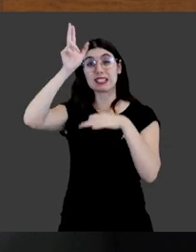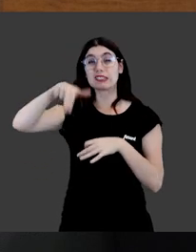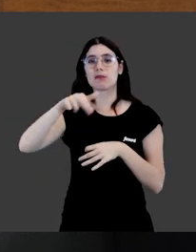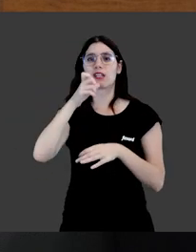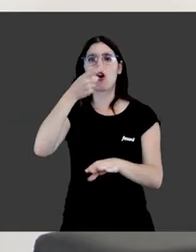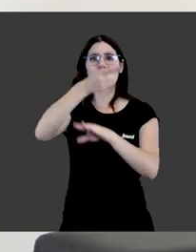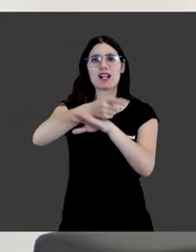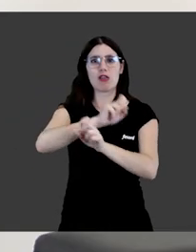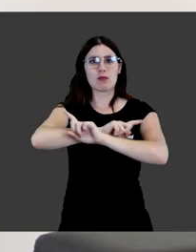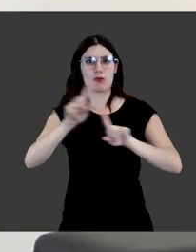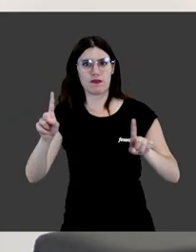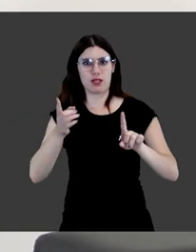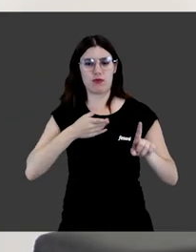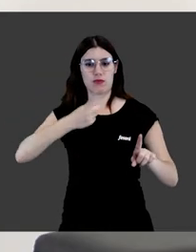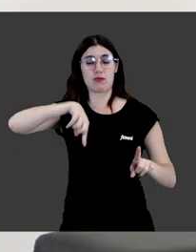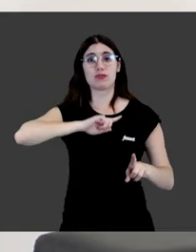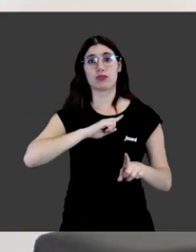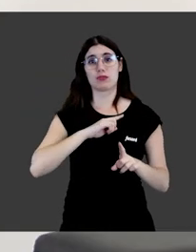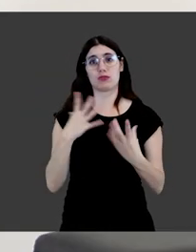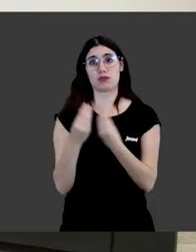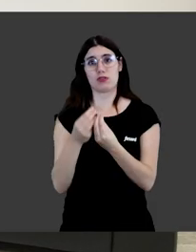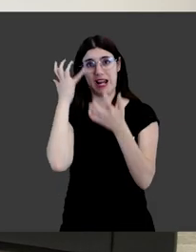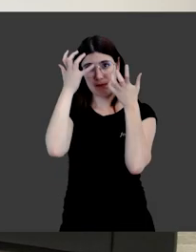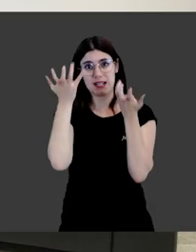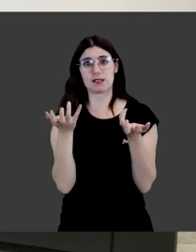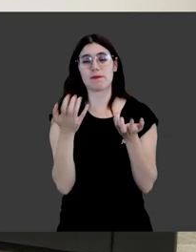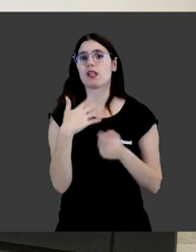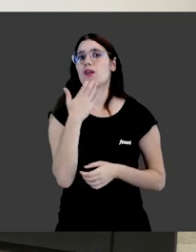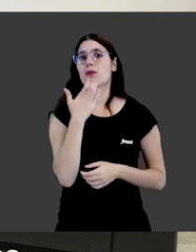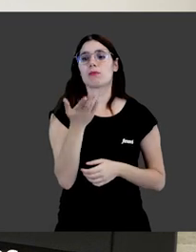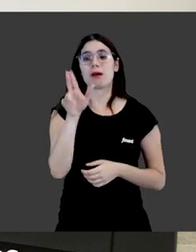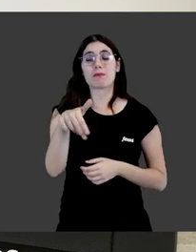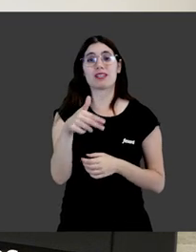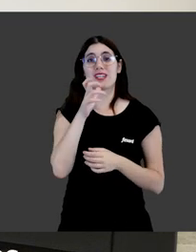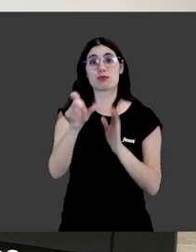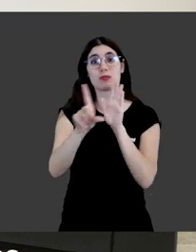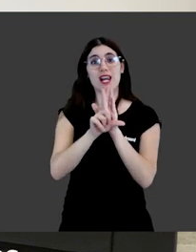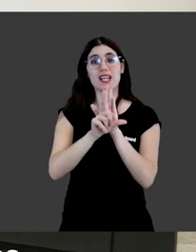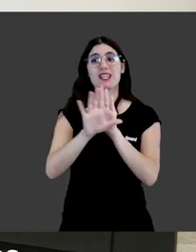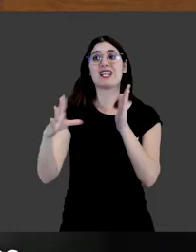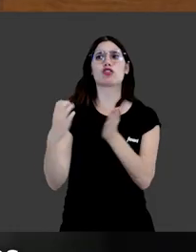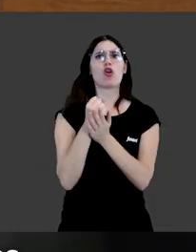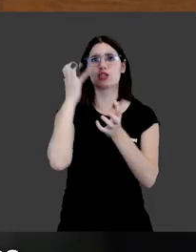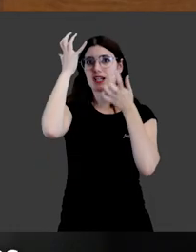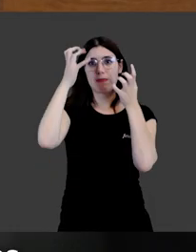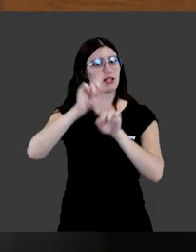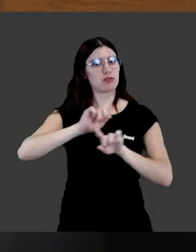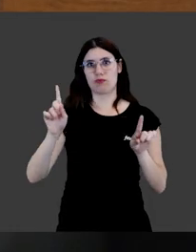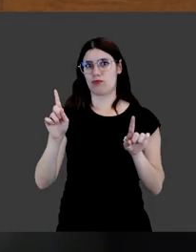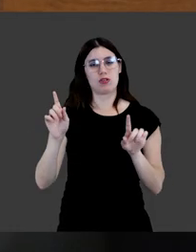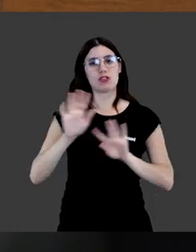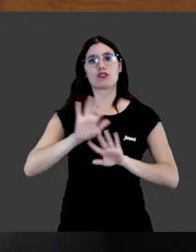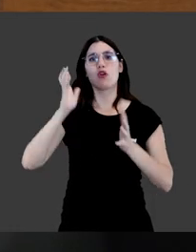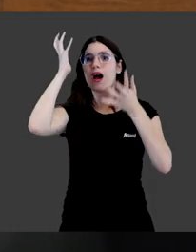concreta también obligaciones y prohibiciones que tenemos respecto de ellos. Además, es una ley que no se aplica a todos los animales.